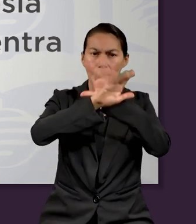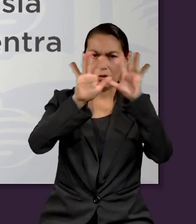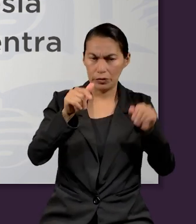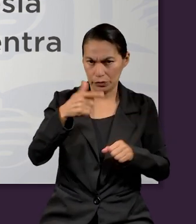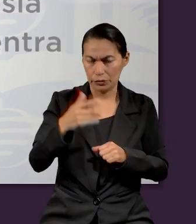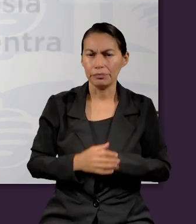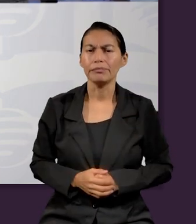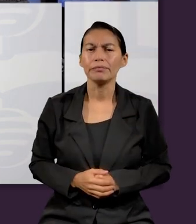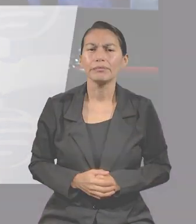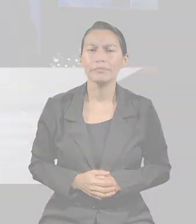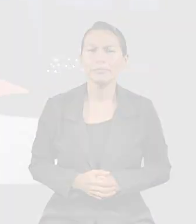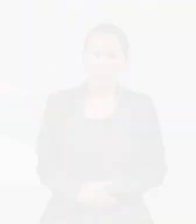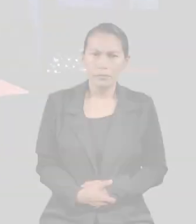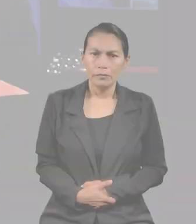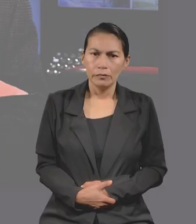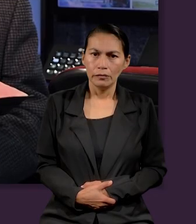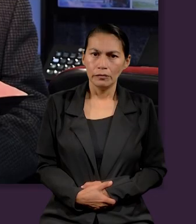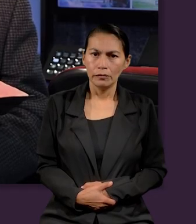versículo.